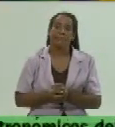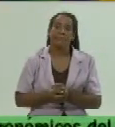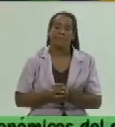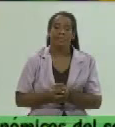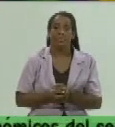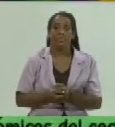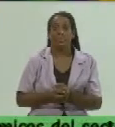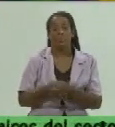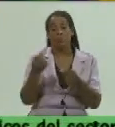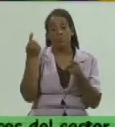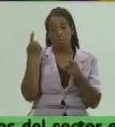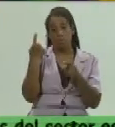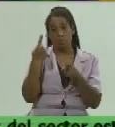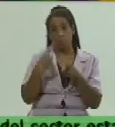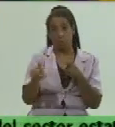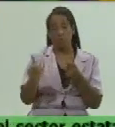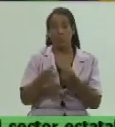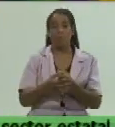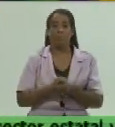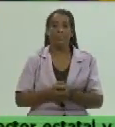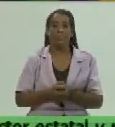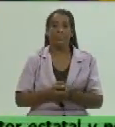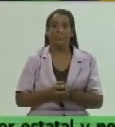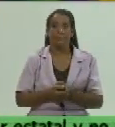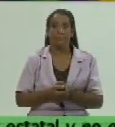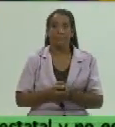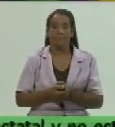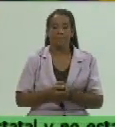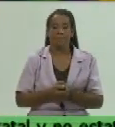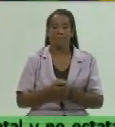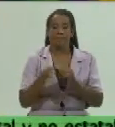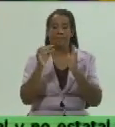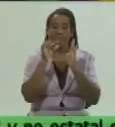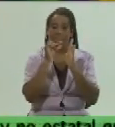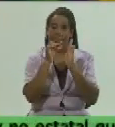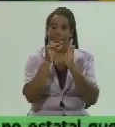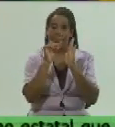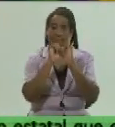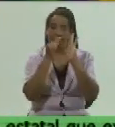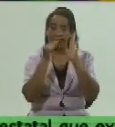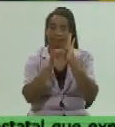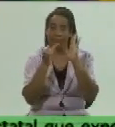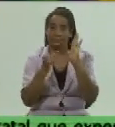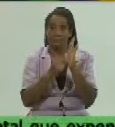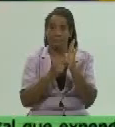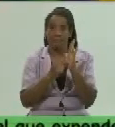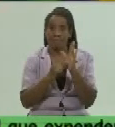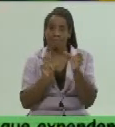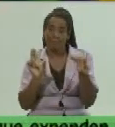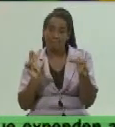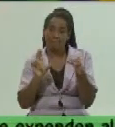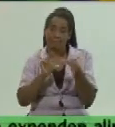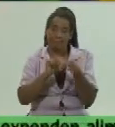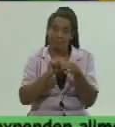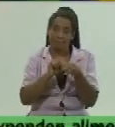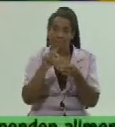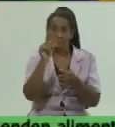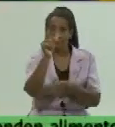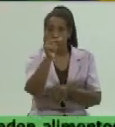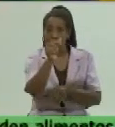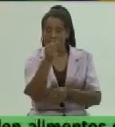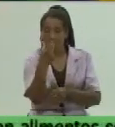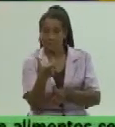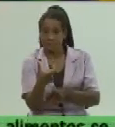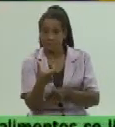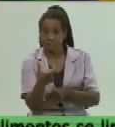otro elemento yo quiero destacar de esta política es la concertación de los precios y en esta